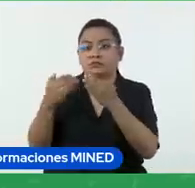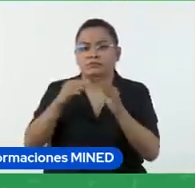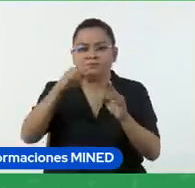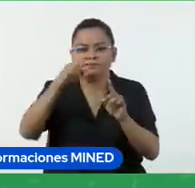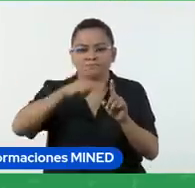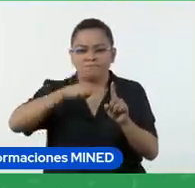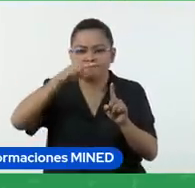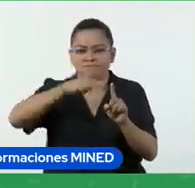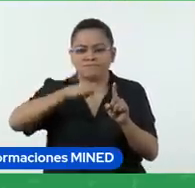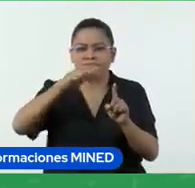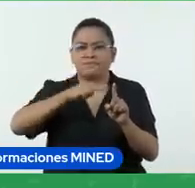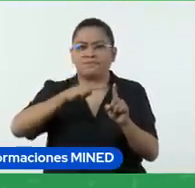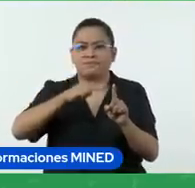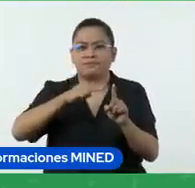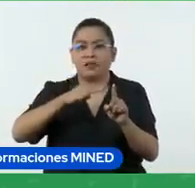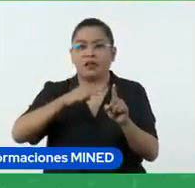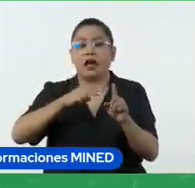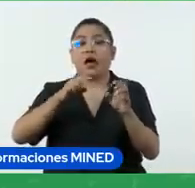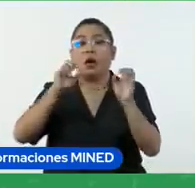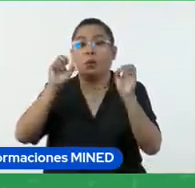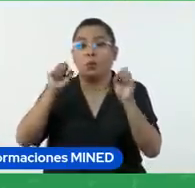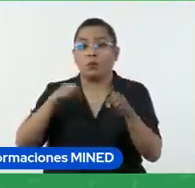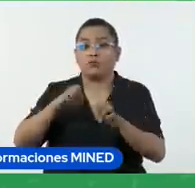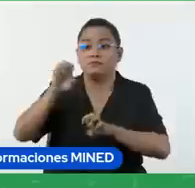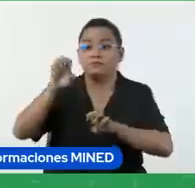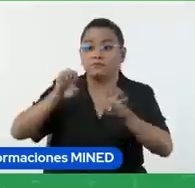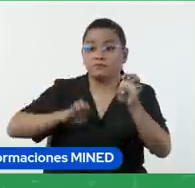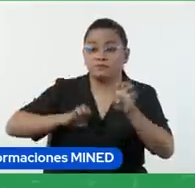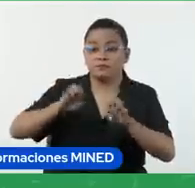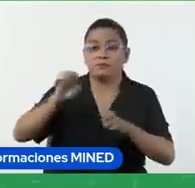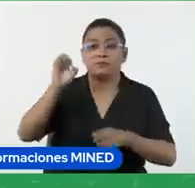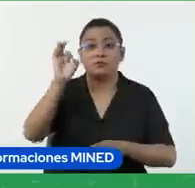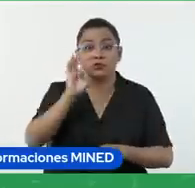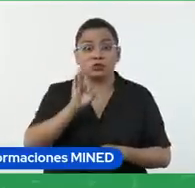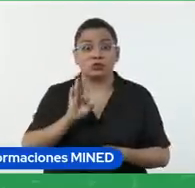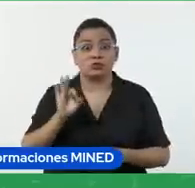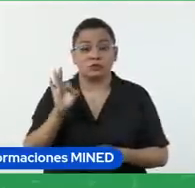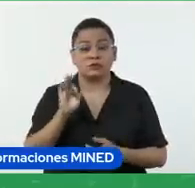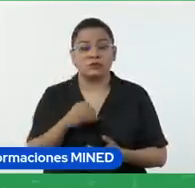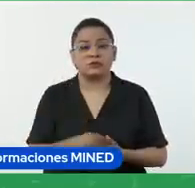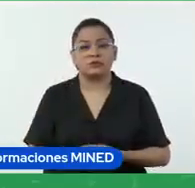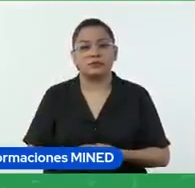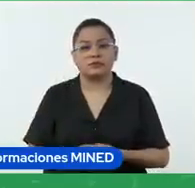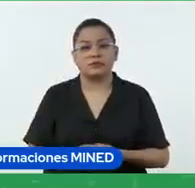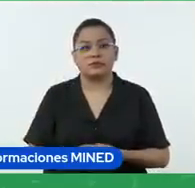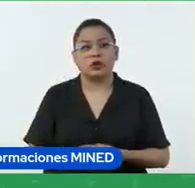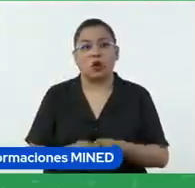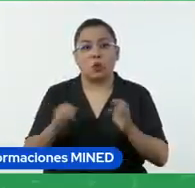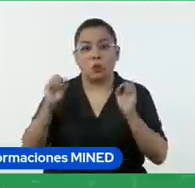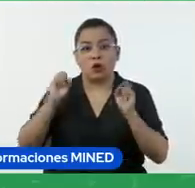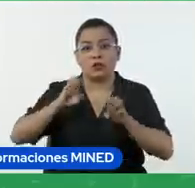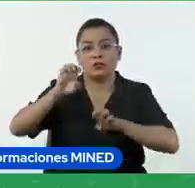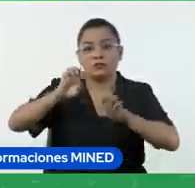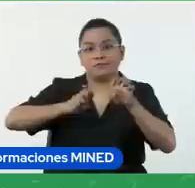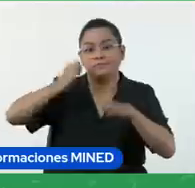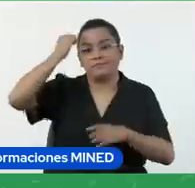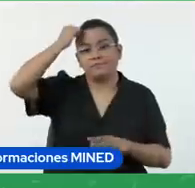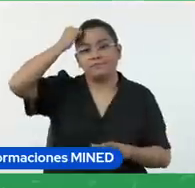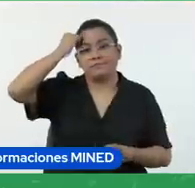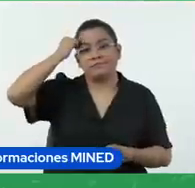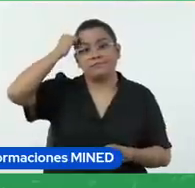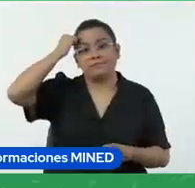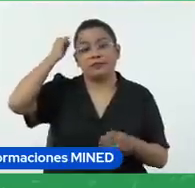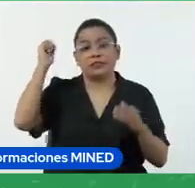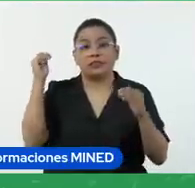indicadores que permiten evaluar de manera objetiva y crítica. Nos permite evaluar el aprendizaje y además